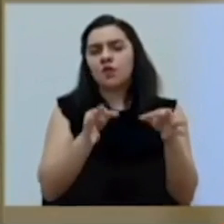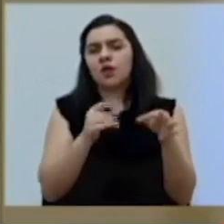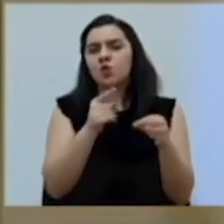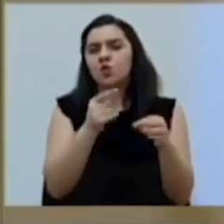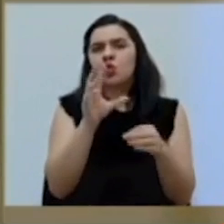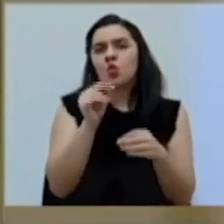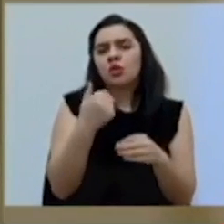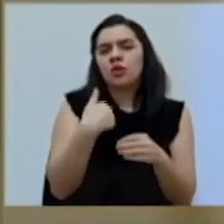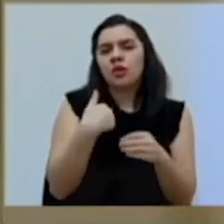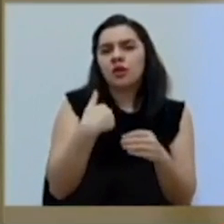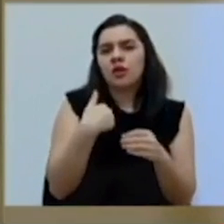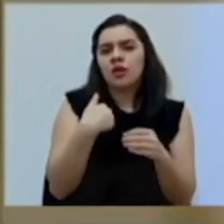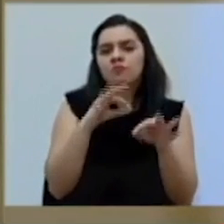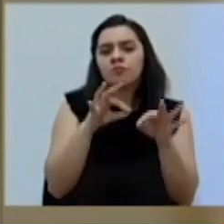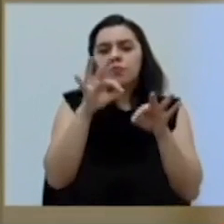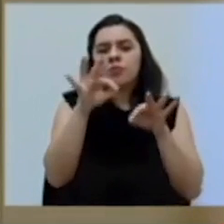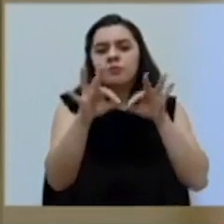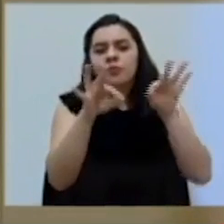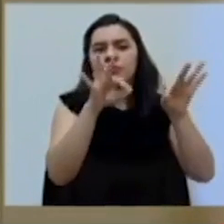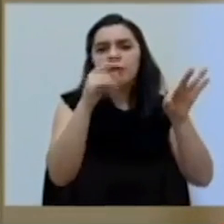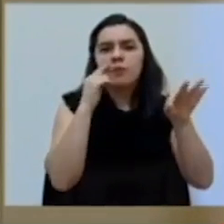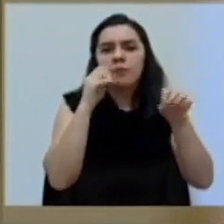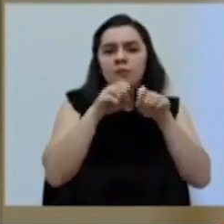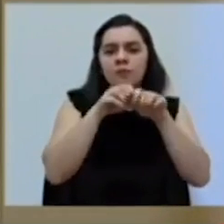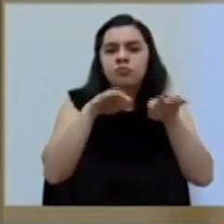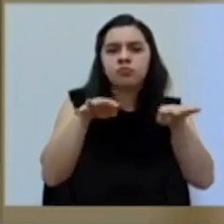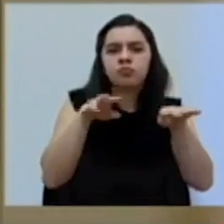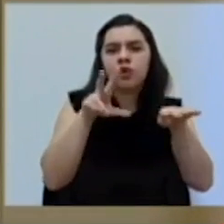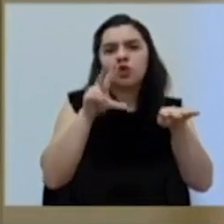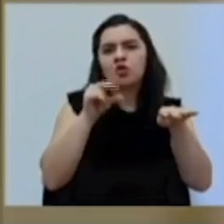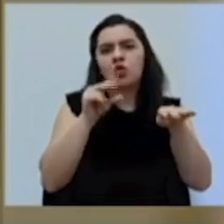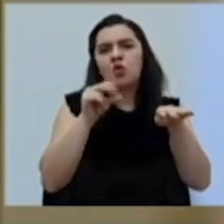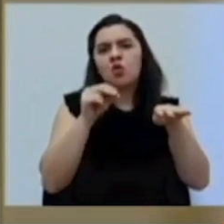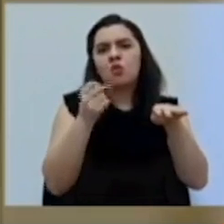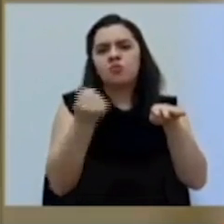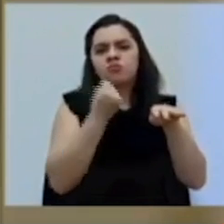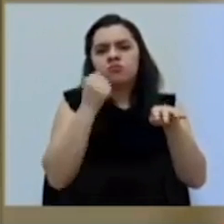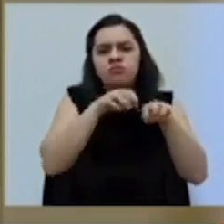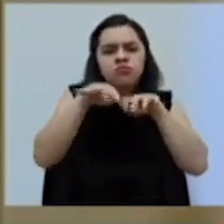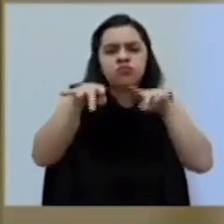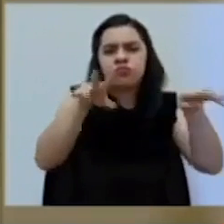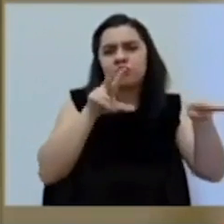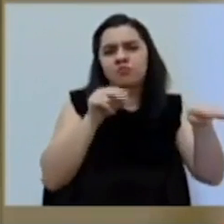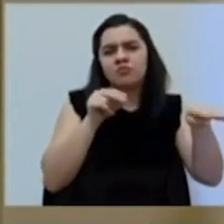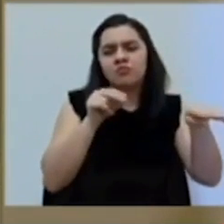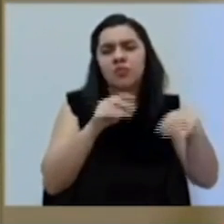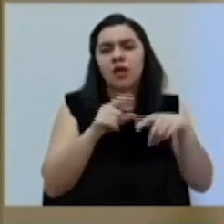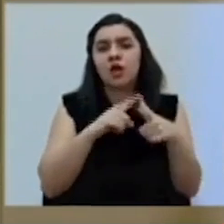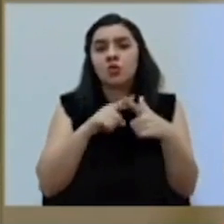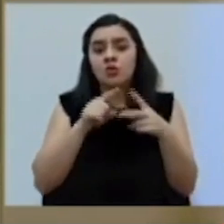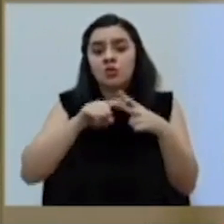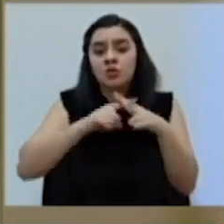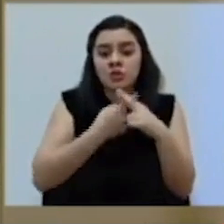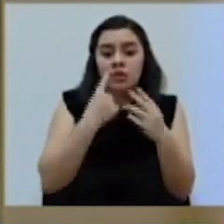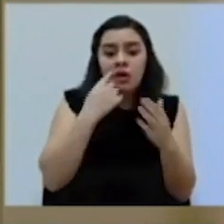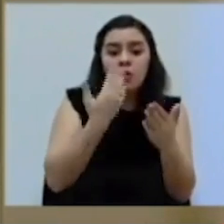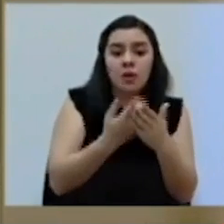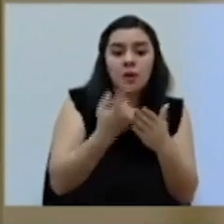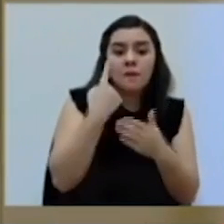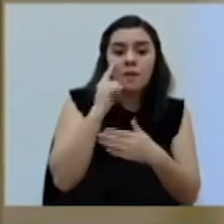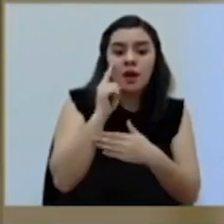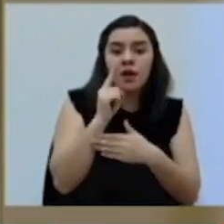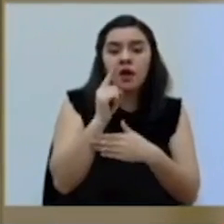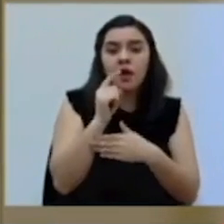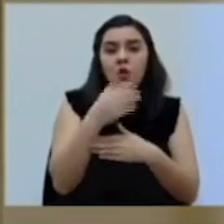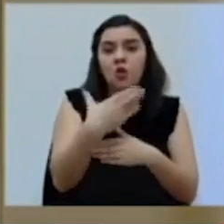transmisión que se han considerado sostenidas o que se han considerado de forma masiva. Entonces, empezar a hacer pruebas para asuntos que son